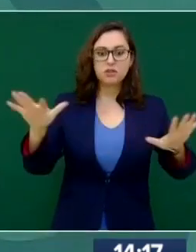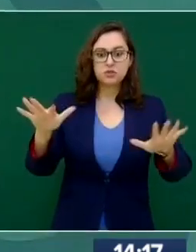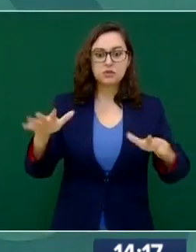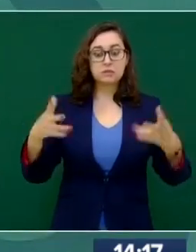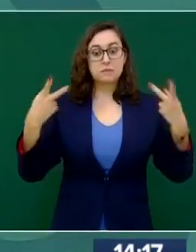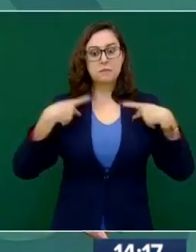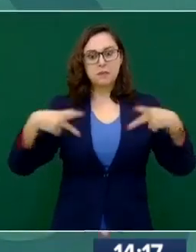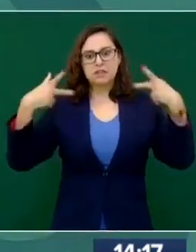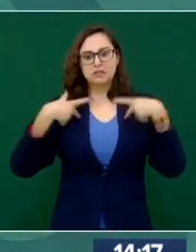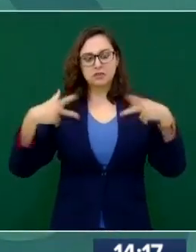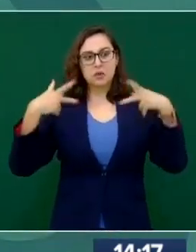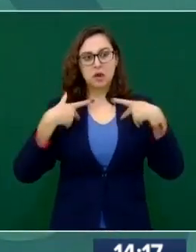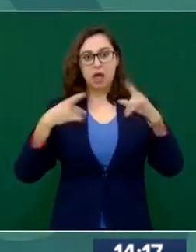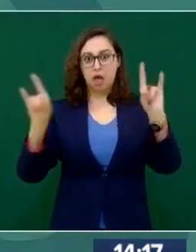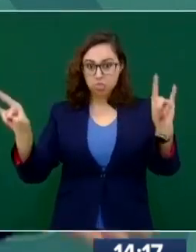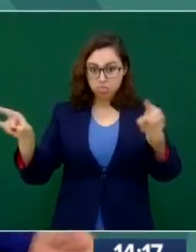la plaza de la Constitución.